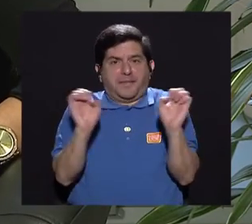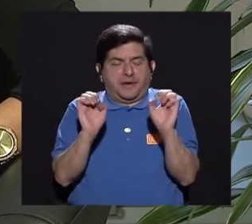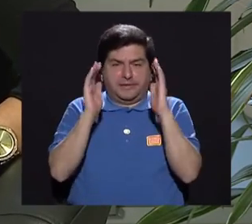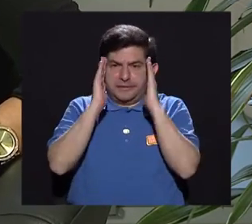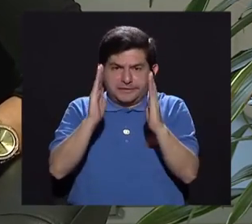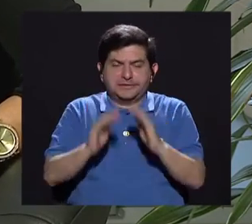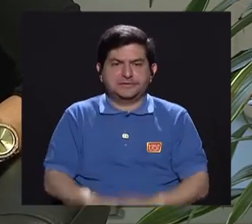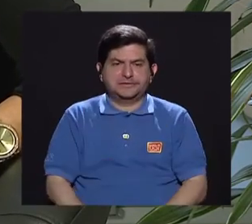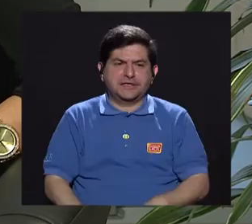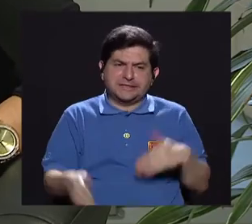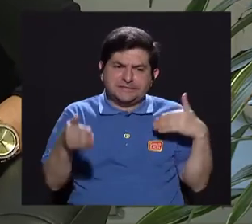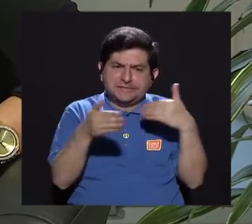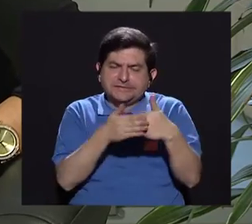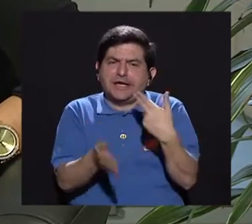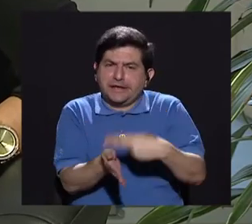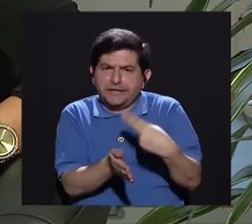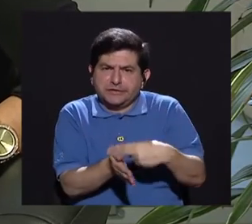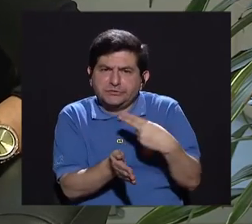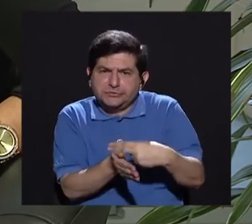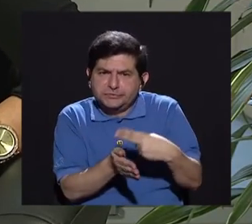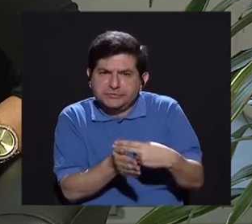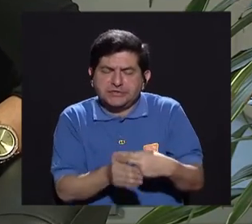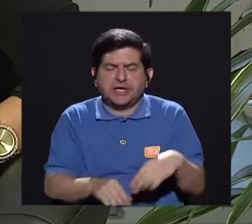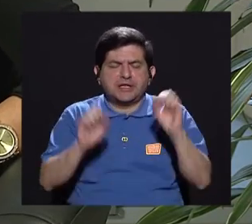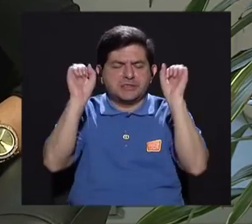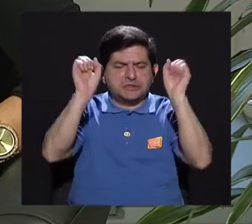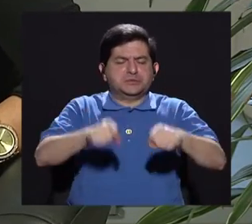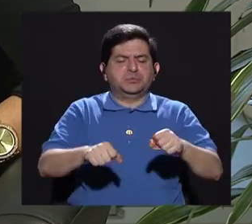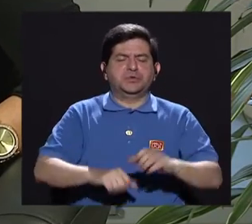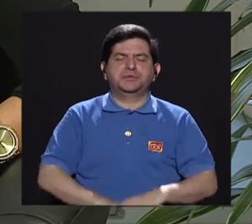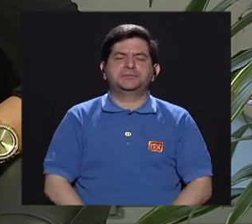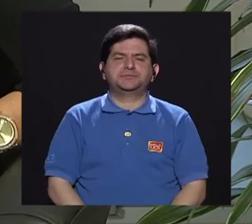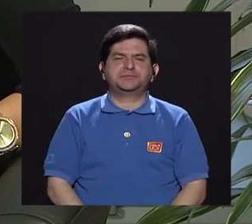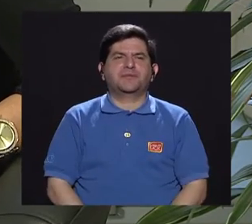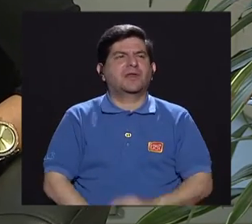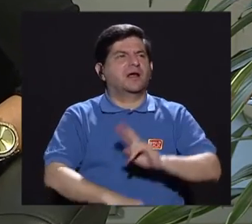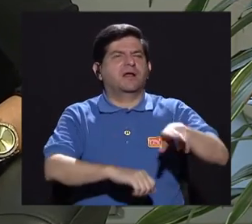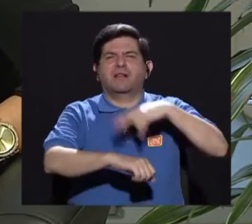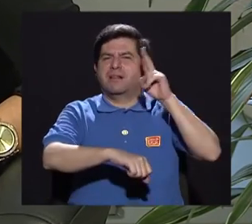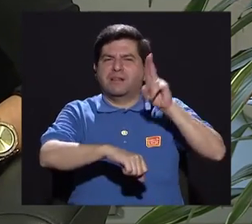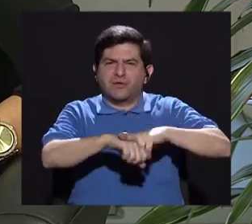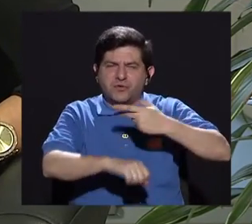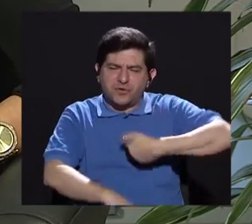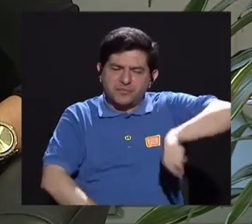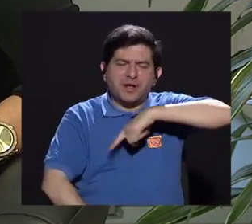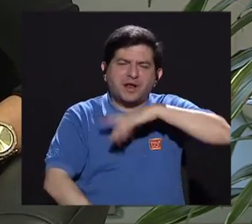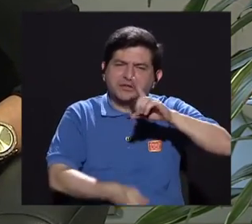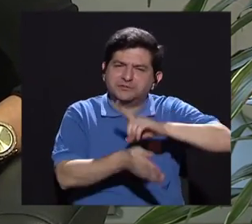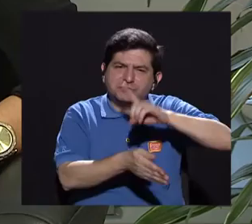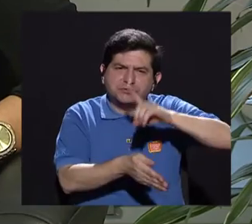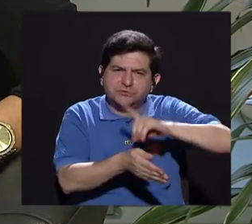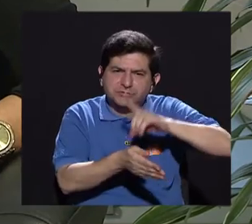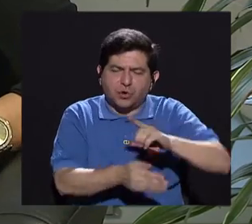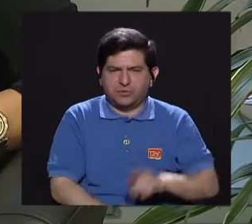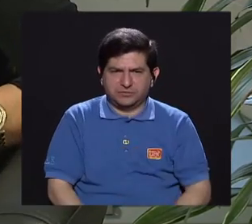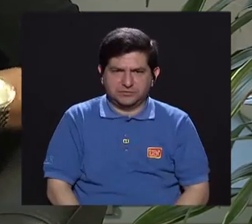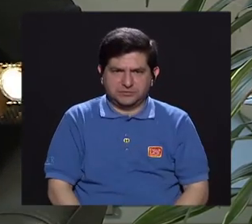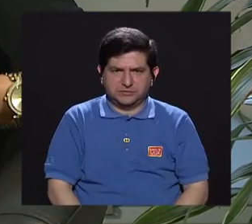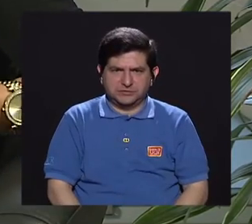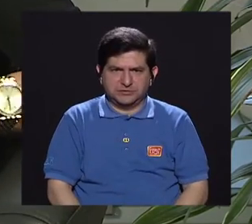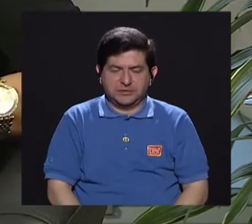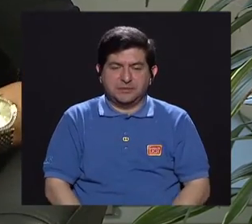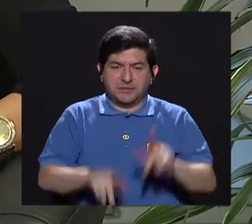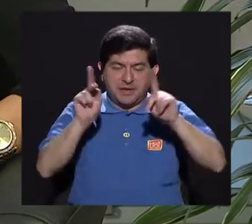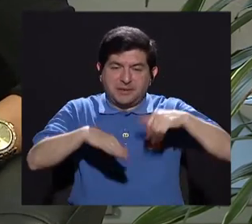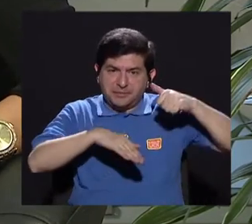supuesto, está más cerca al hospital, entonces se puede pasar a un tercer nivel. Generalmente, nosotros los médicos para pasar,